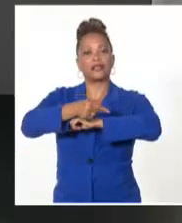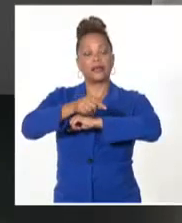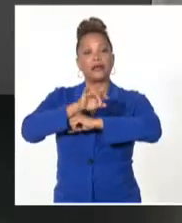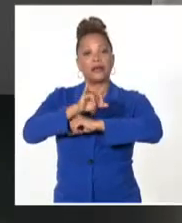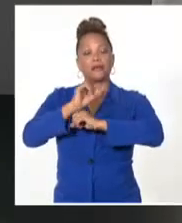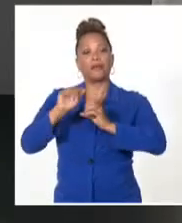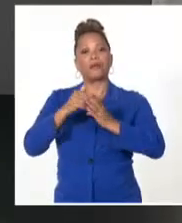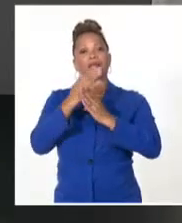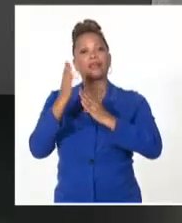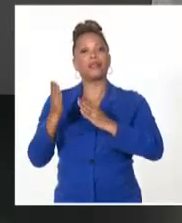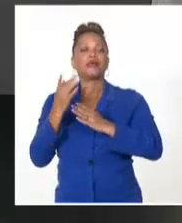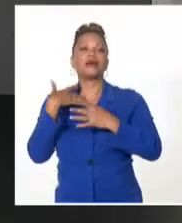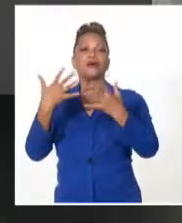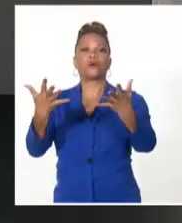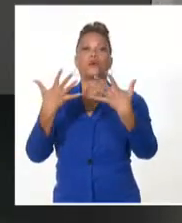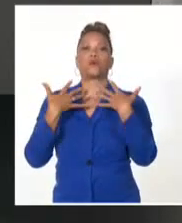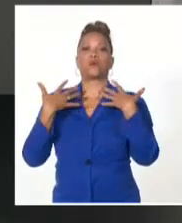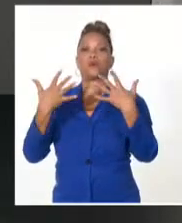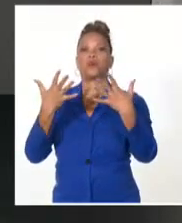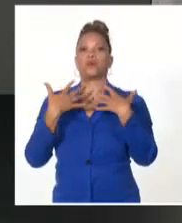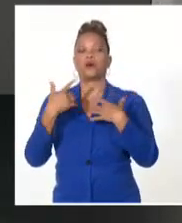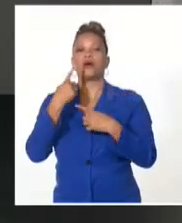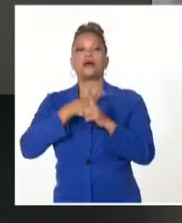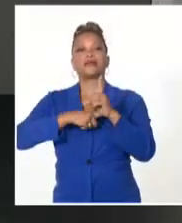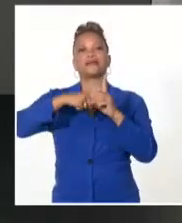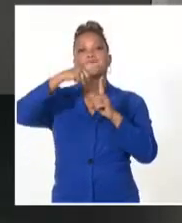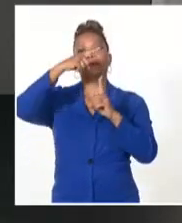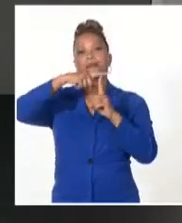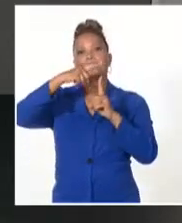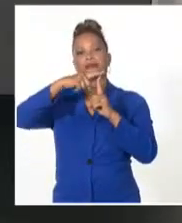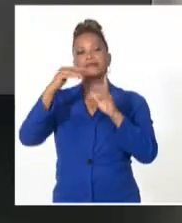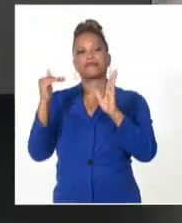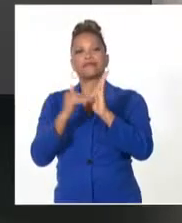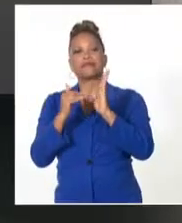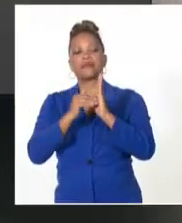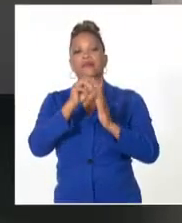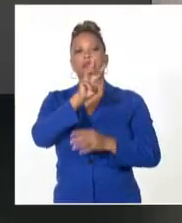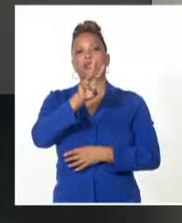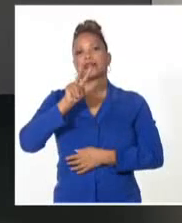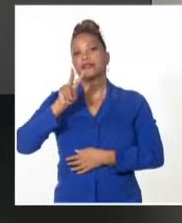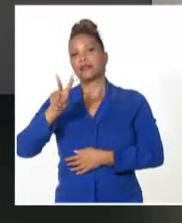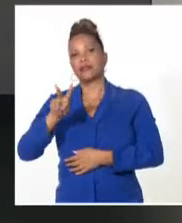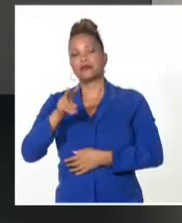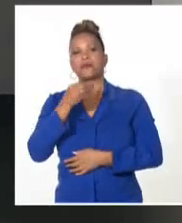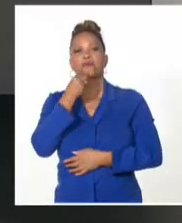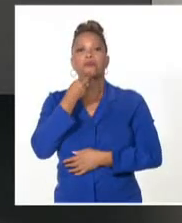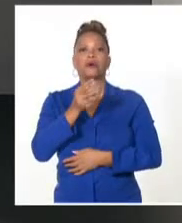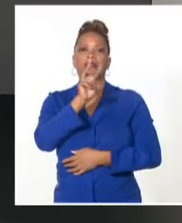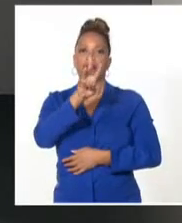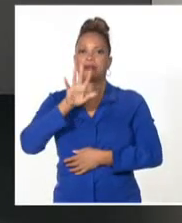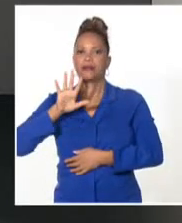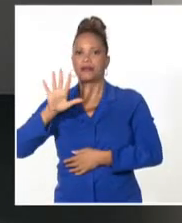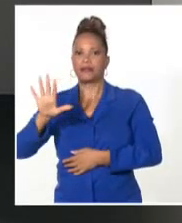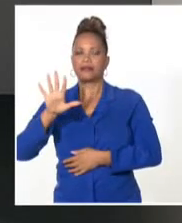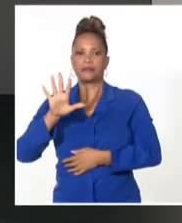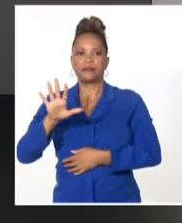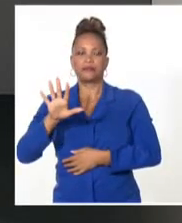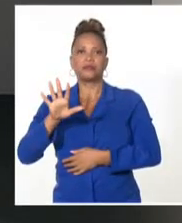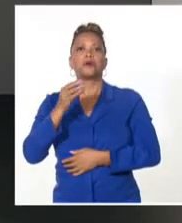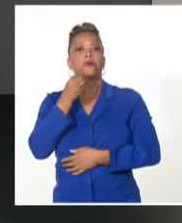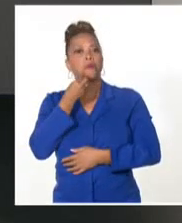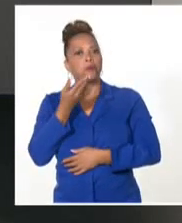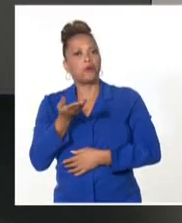será nuevamente caluroso, con temperaturas máximas en la tarde de 32 y hasta 35 grados Celsius, pueden haber